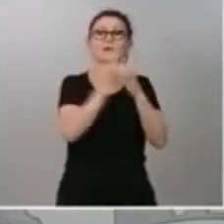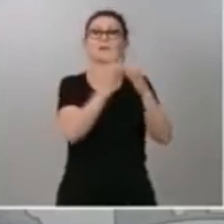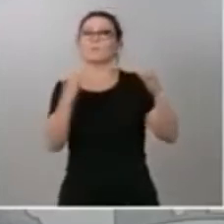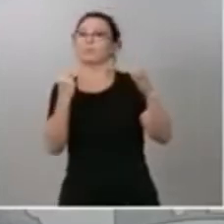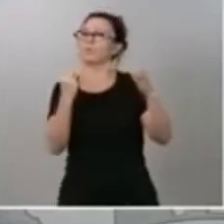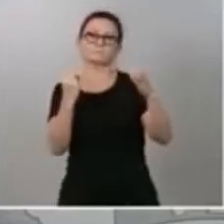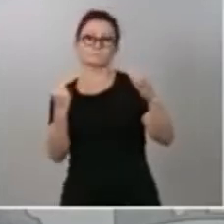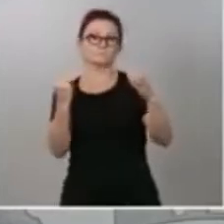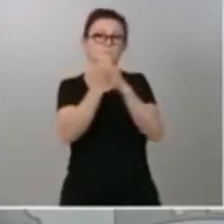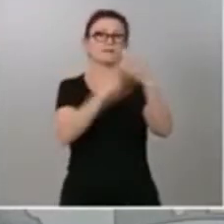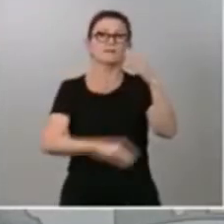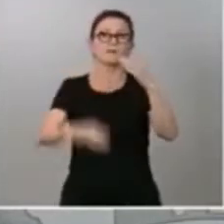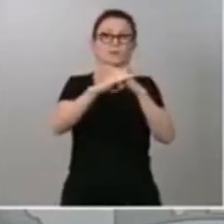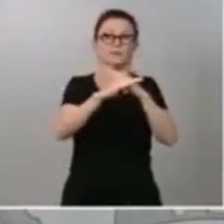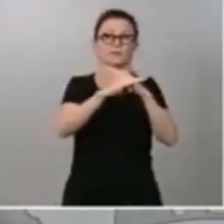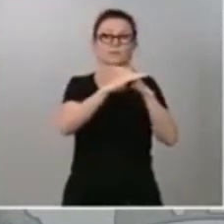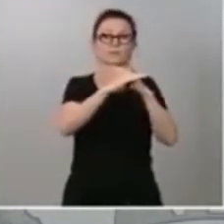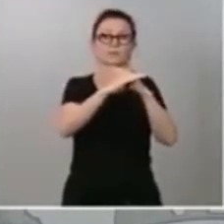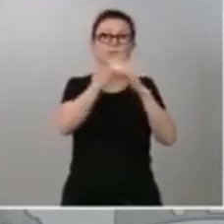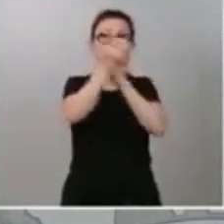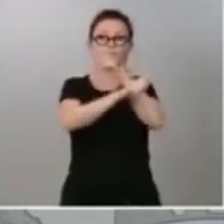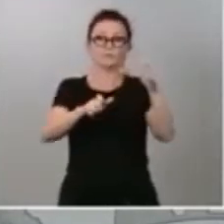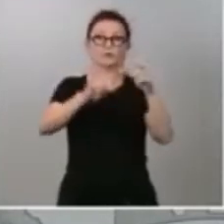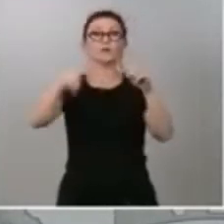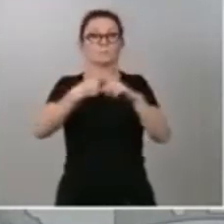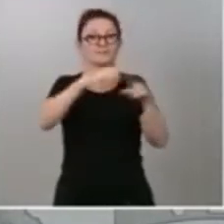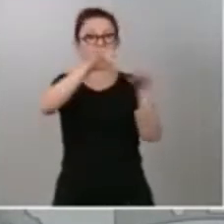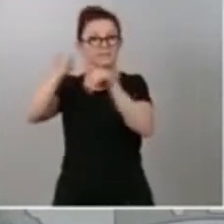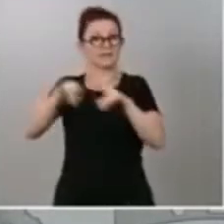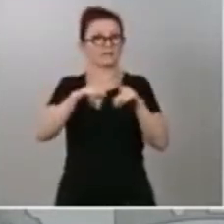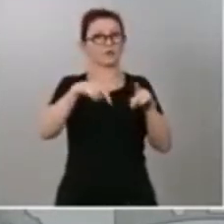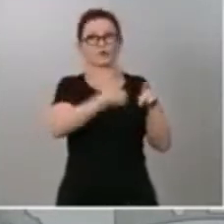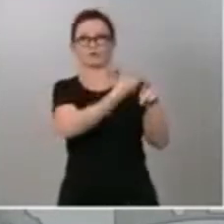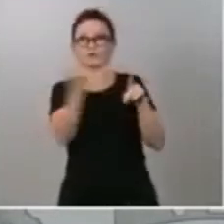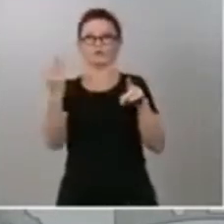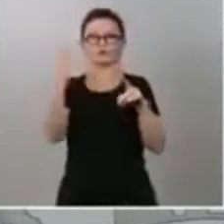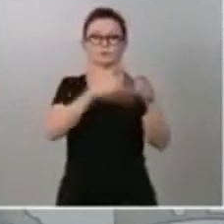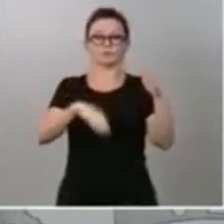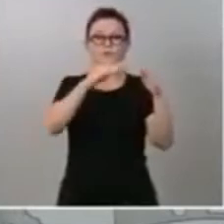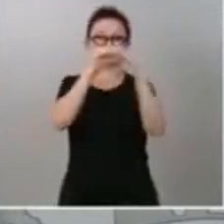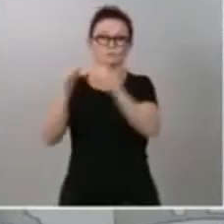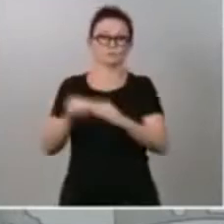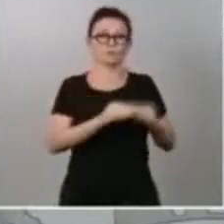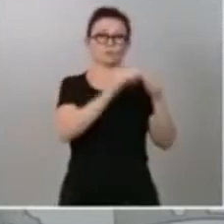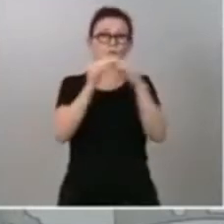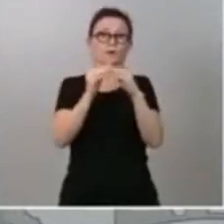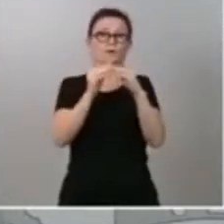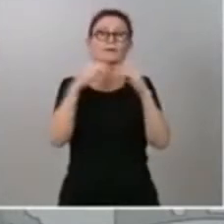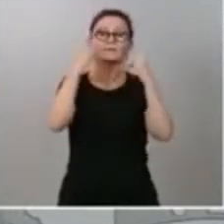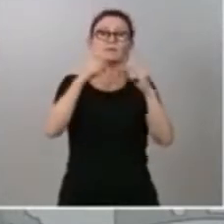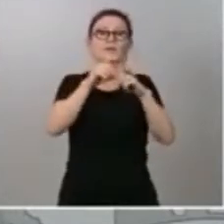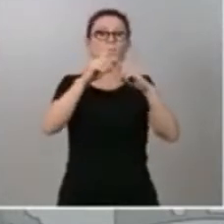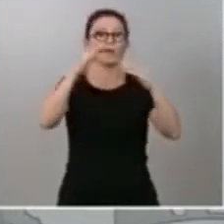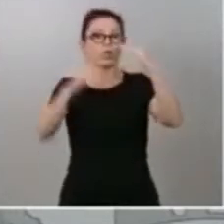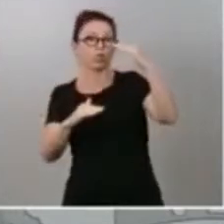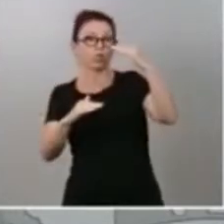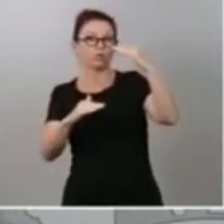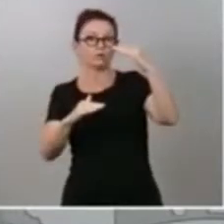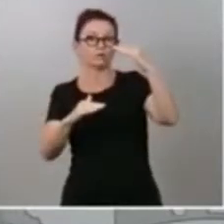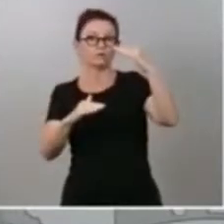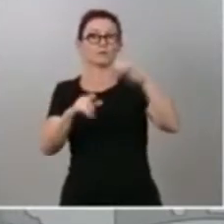entre territorios. De la misma forma que rechazamos brechas insalvables entre privilegiados y vulnerables,